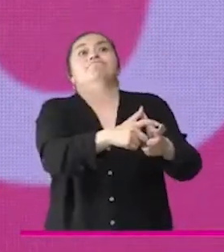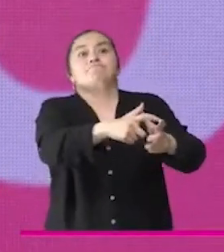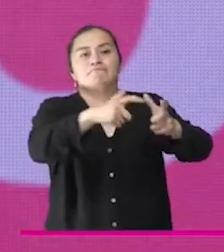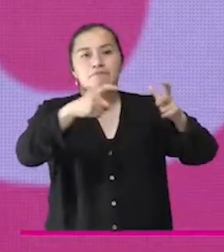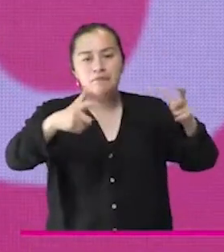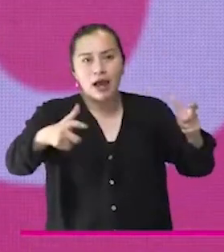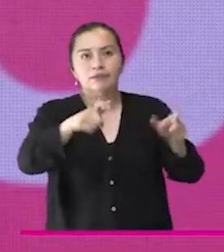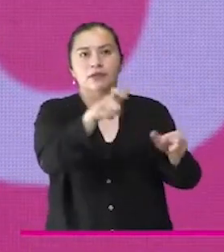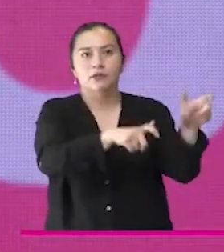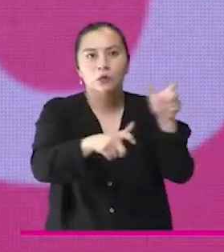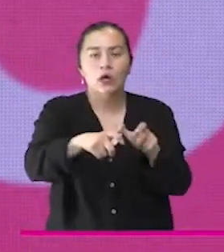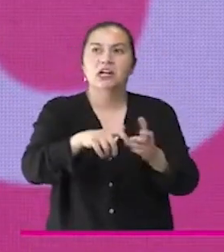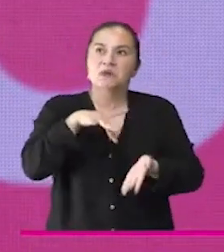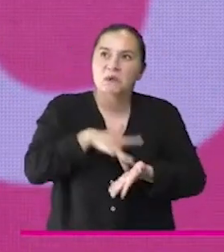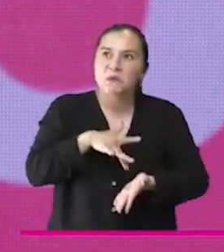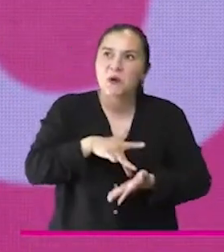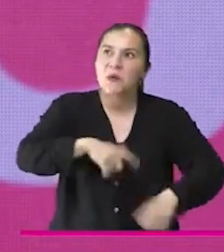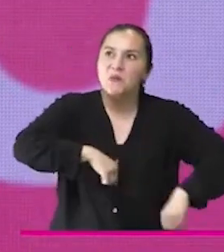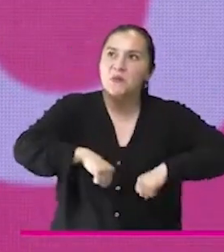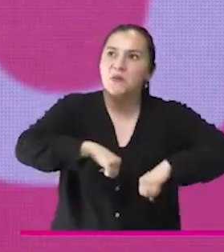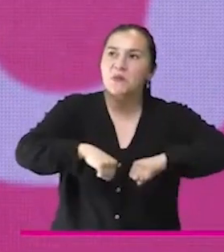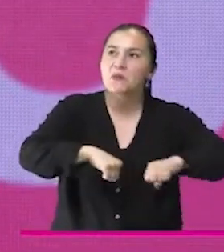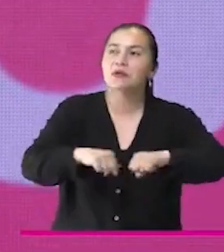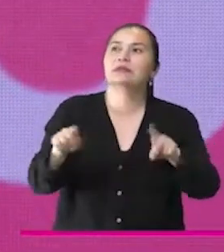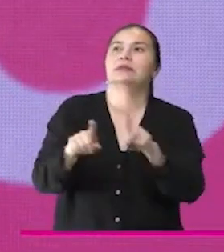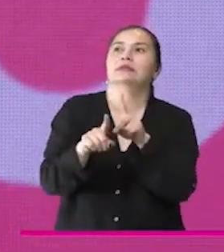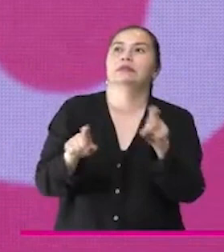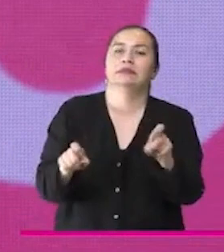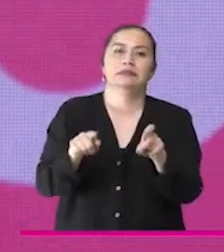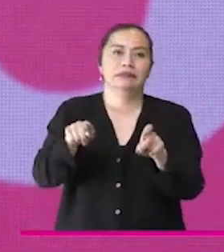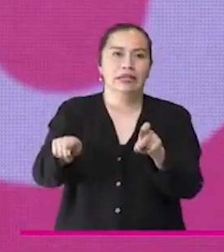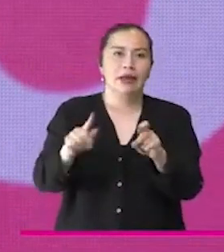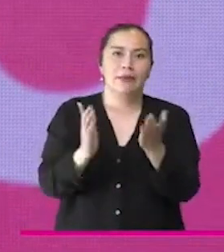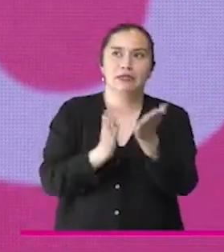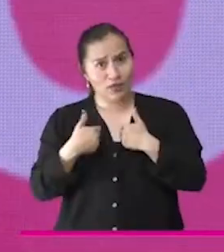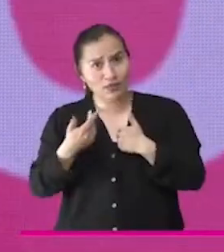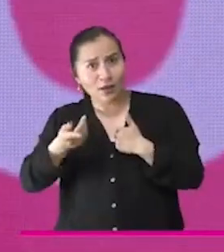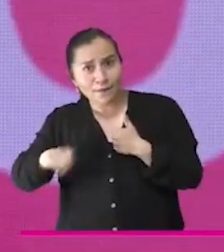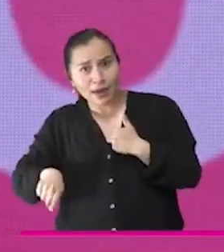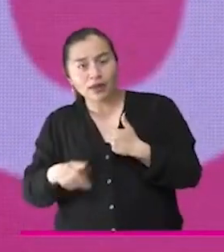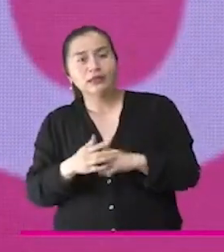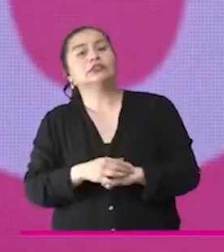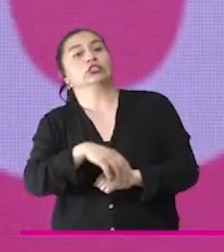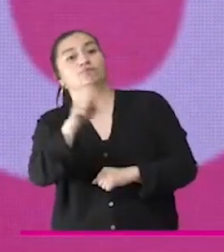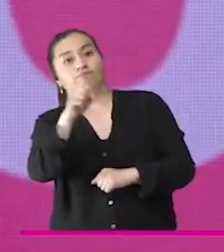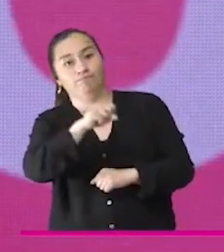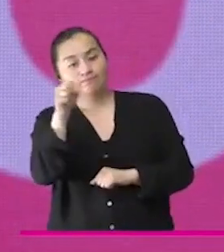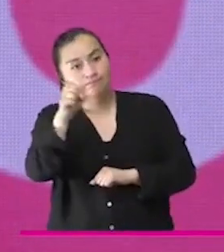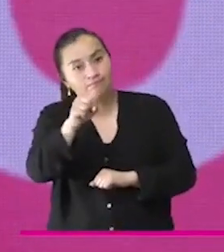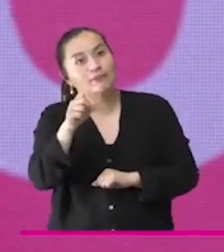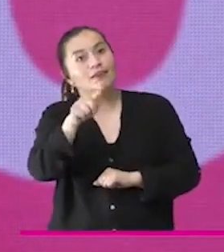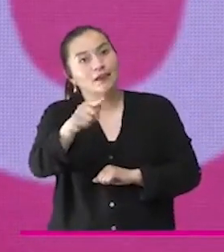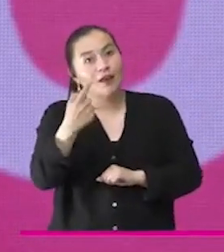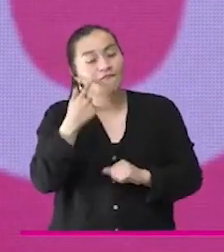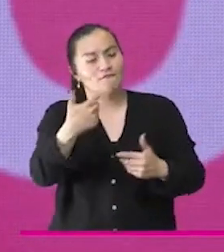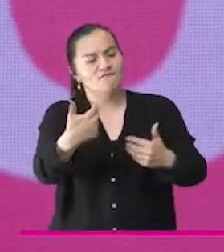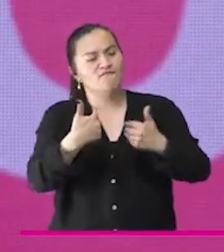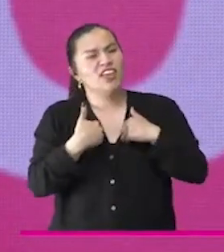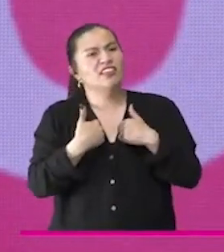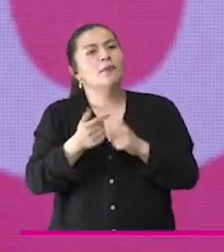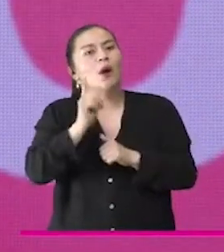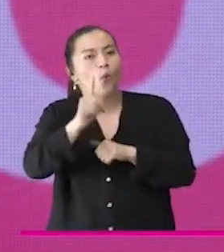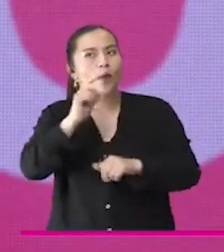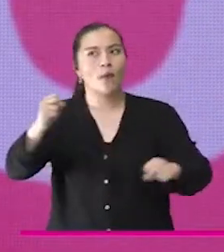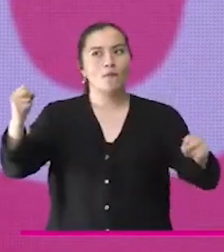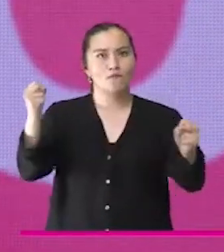mayor participación de personas en nuestro trabajo. Trabajamos por la población víctima del conflicto,